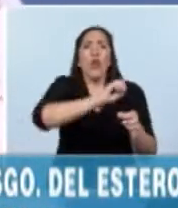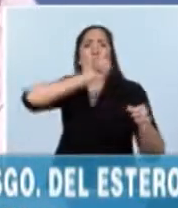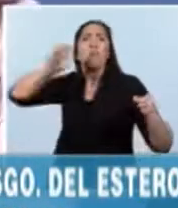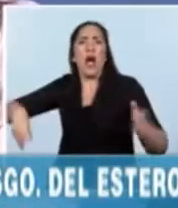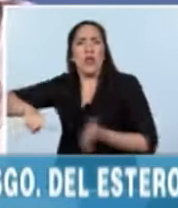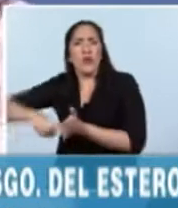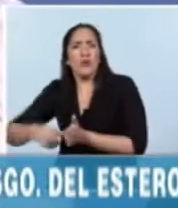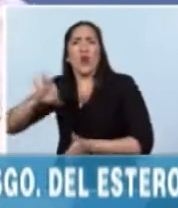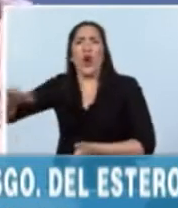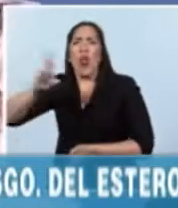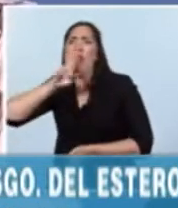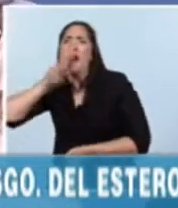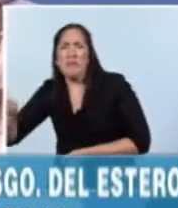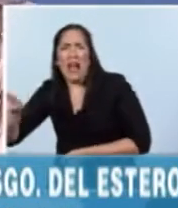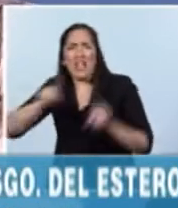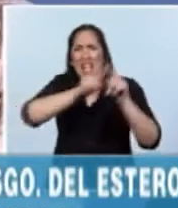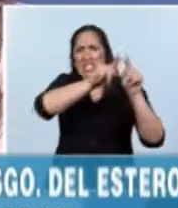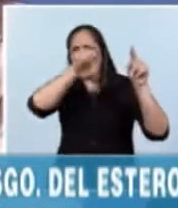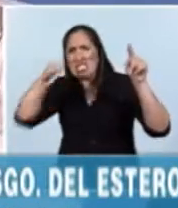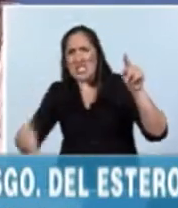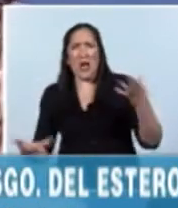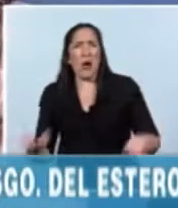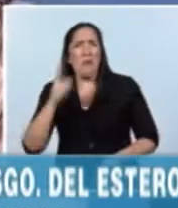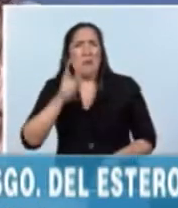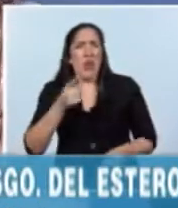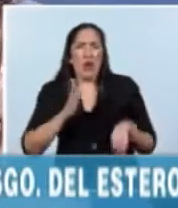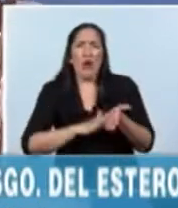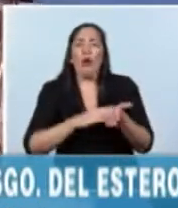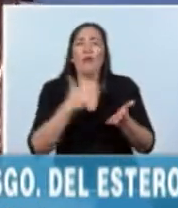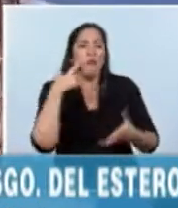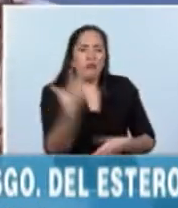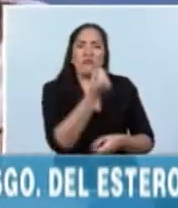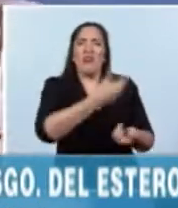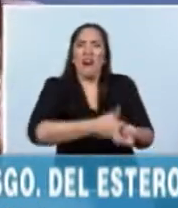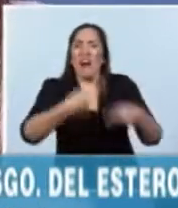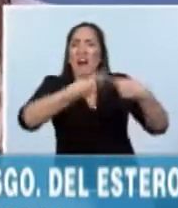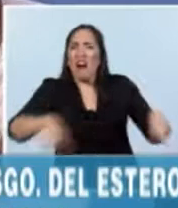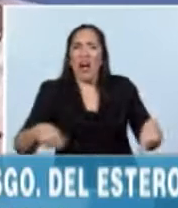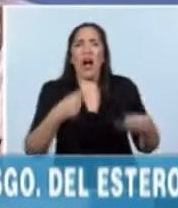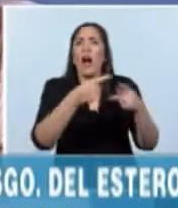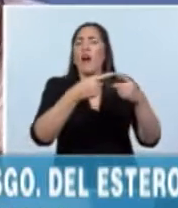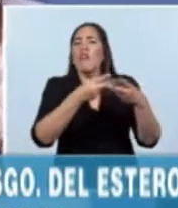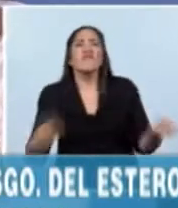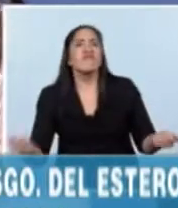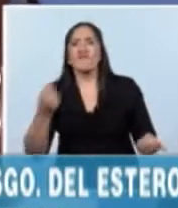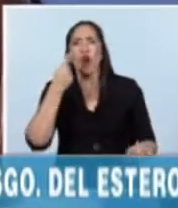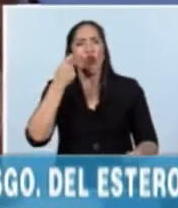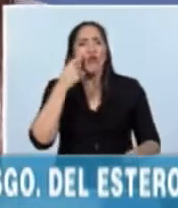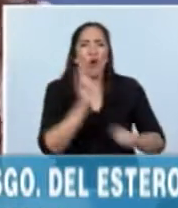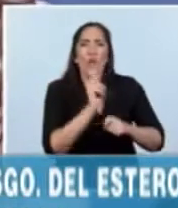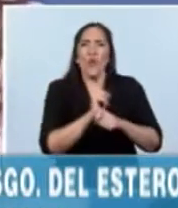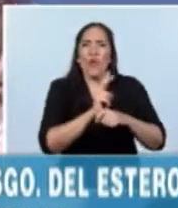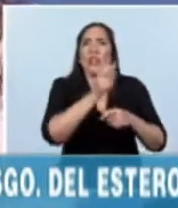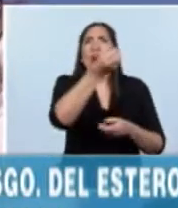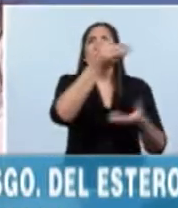con todo lo que esto significa en materia de peligro de prueba de la cadena de fidelidad y de control y de custodia